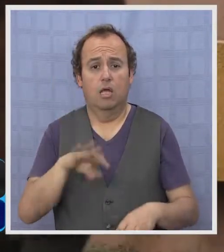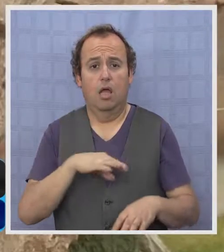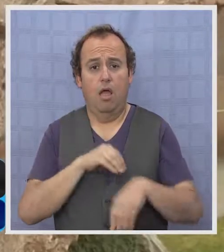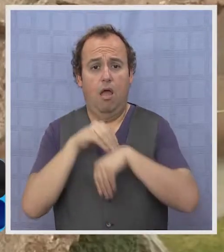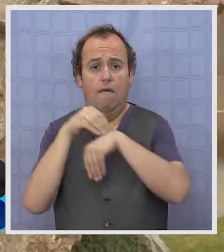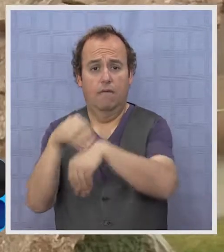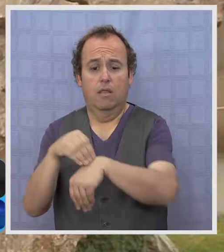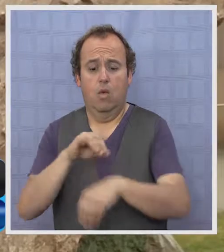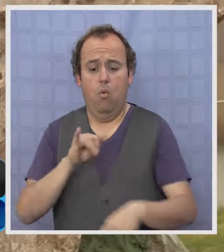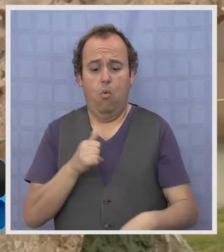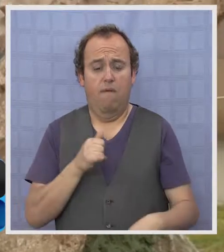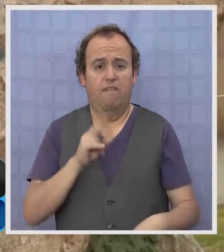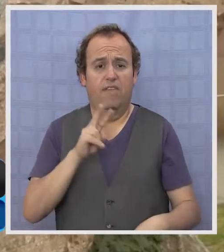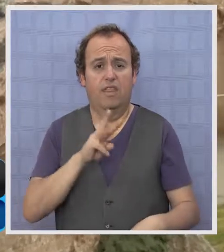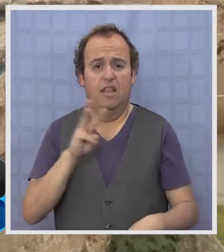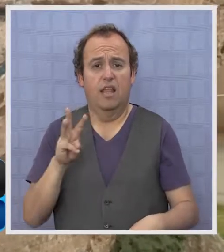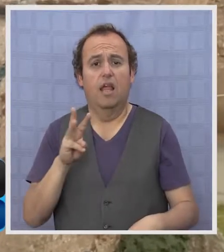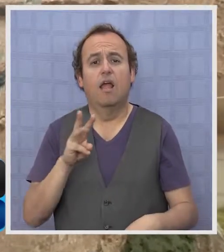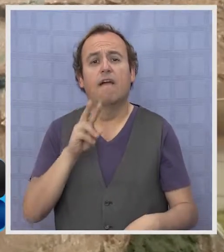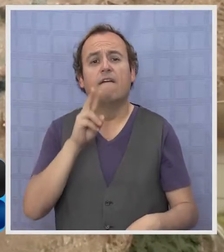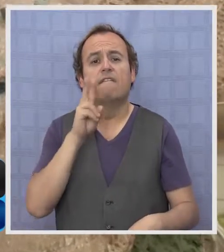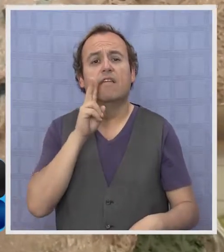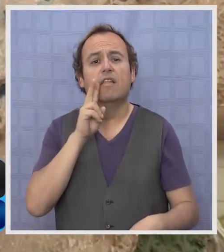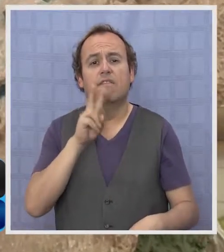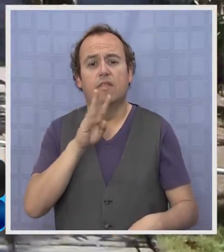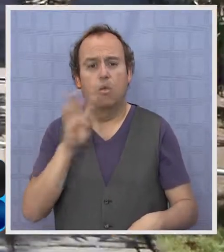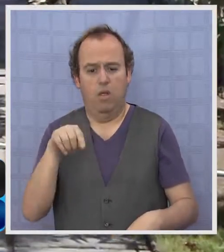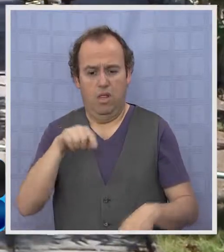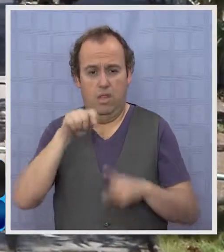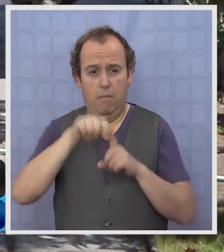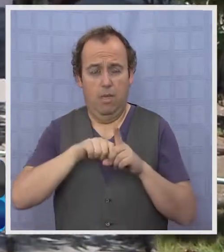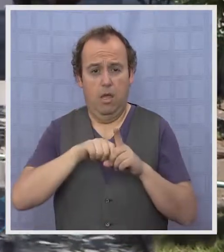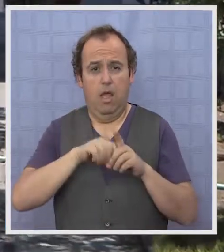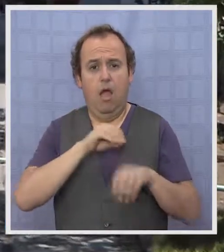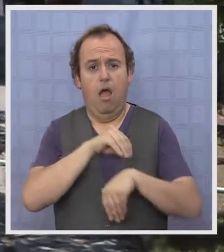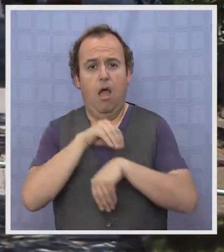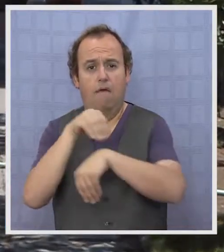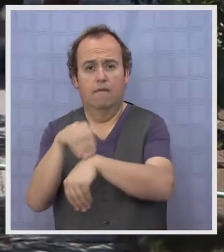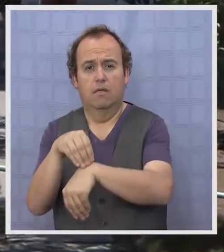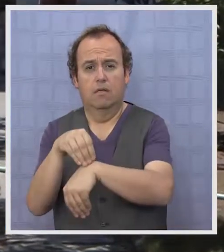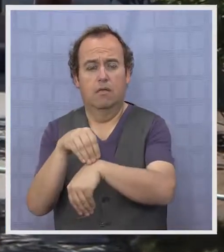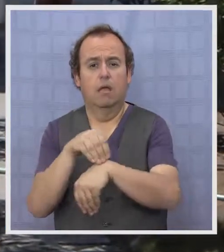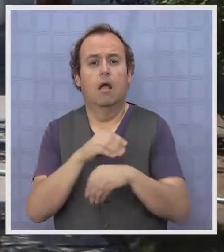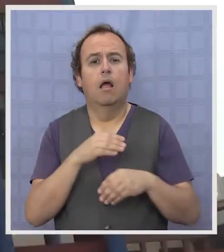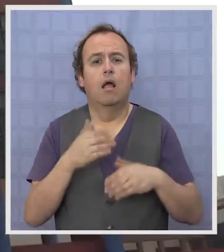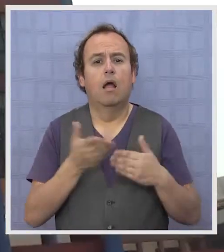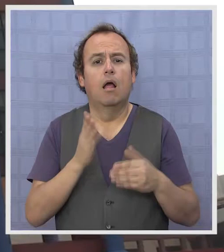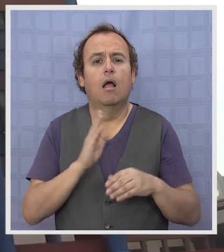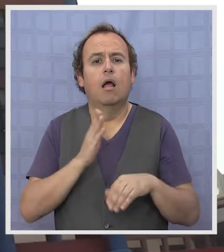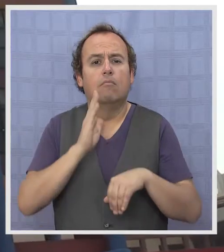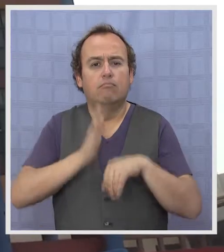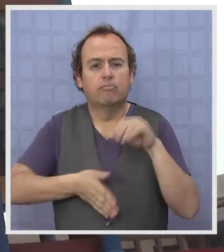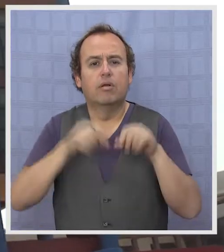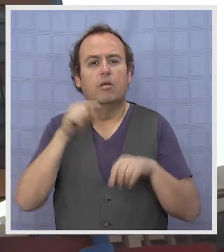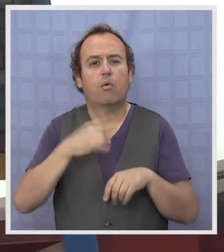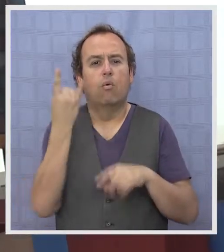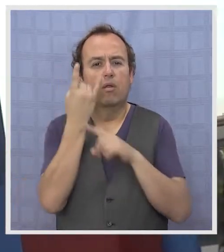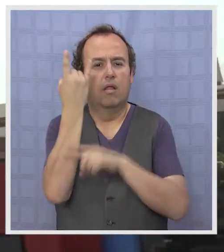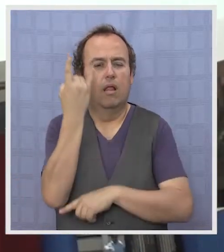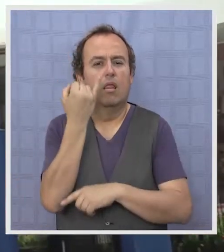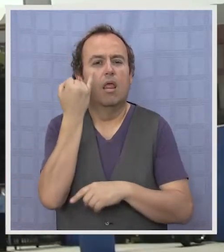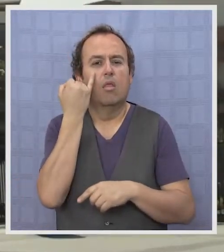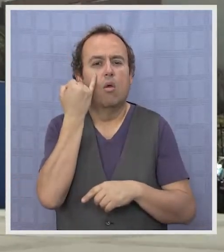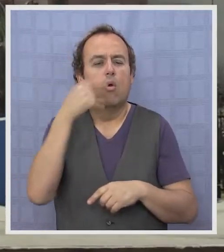informados entre el jueves 23 y viernes 24 de este mes, lo que se enmarcaría dentro del proceso de reestructuración